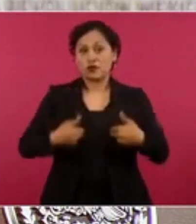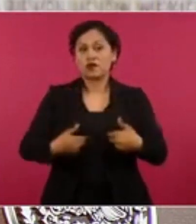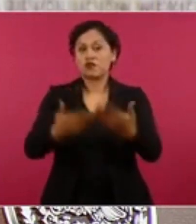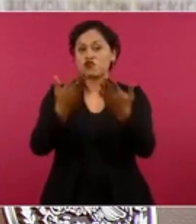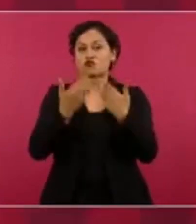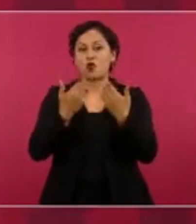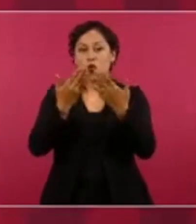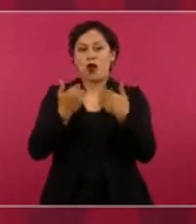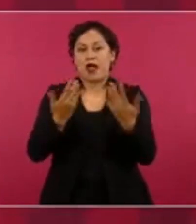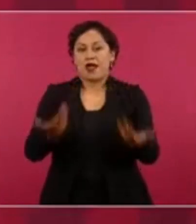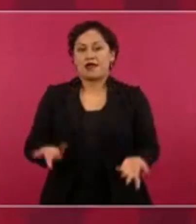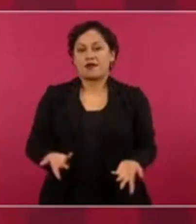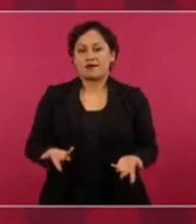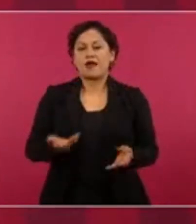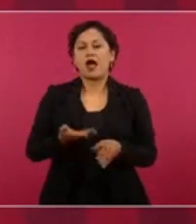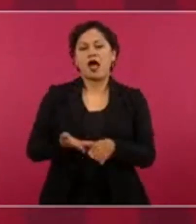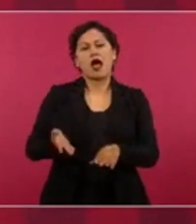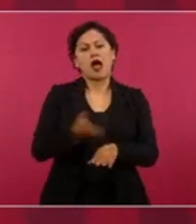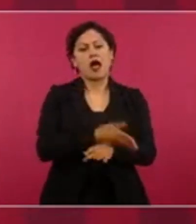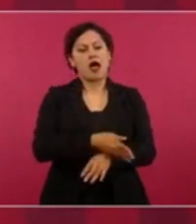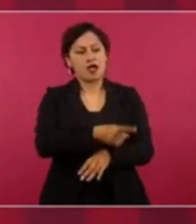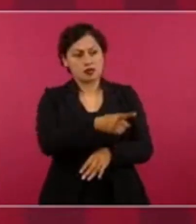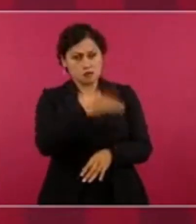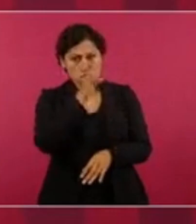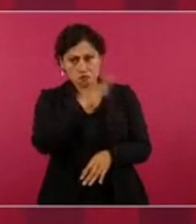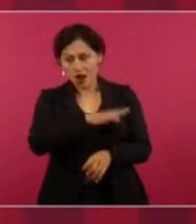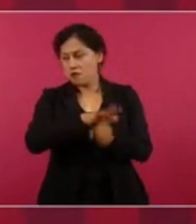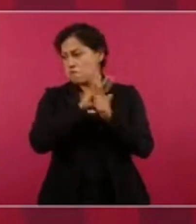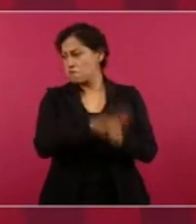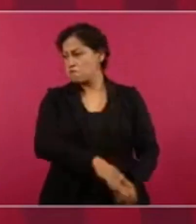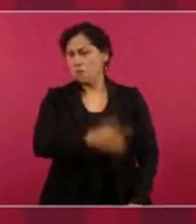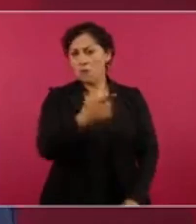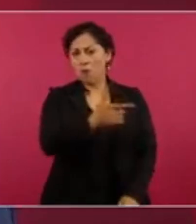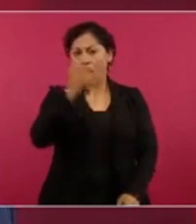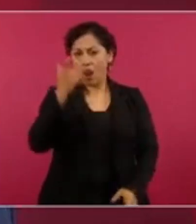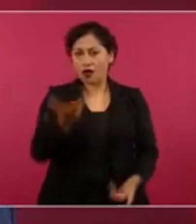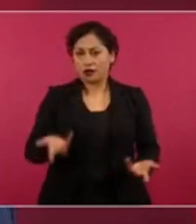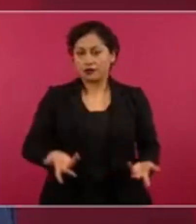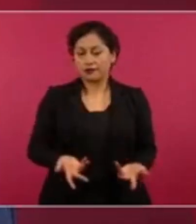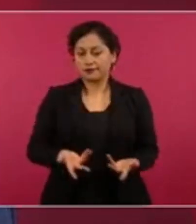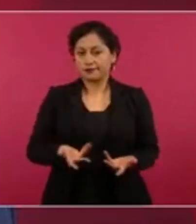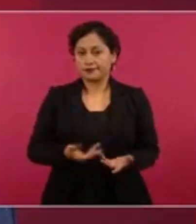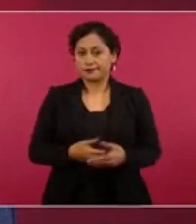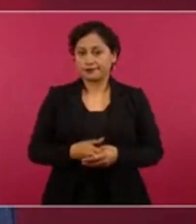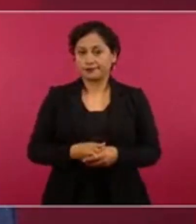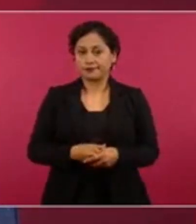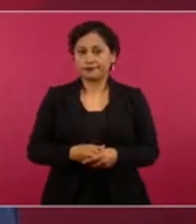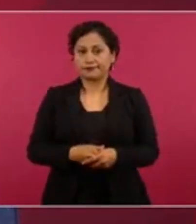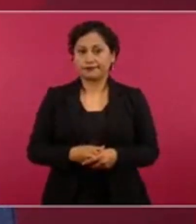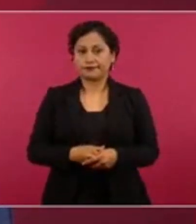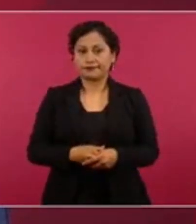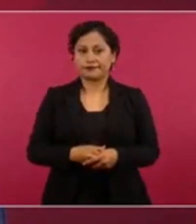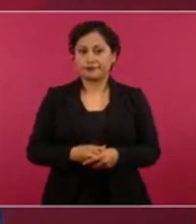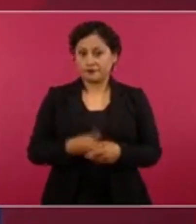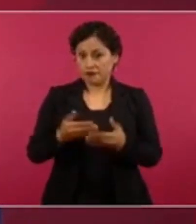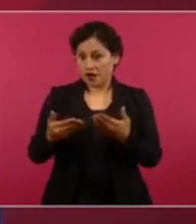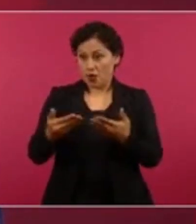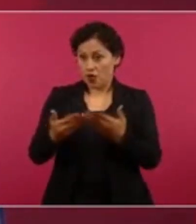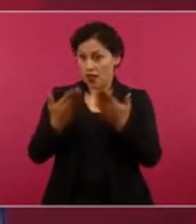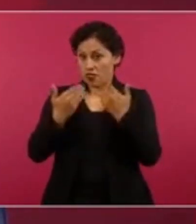enmátalos en calientes, en caliente, no hay